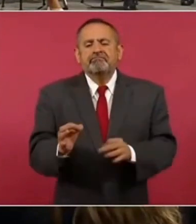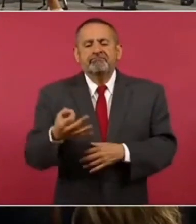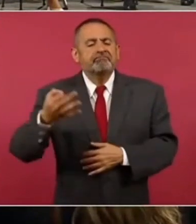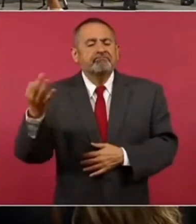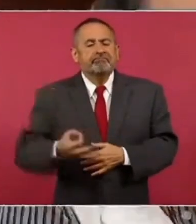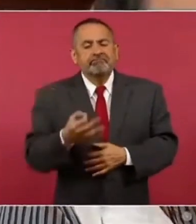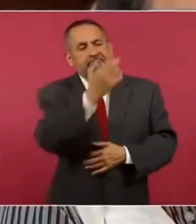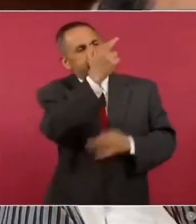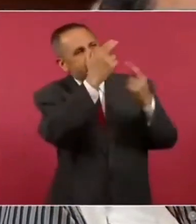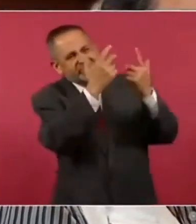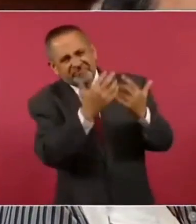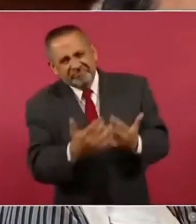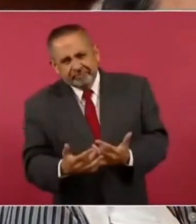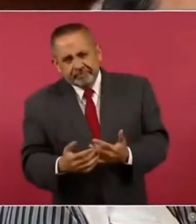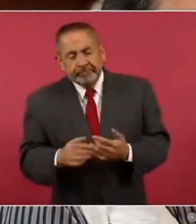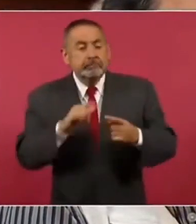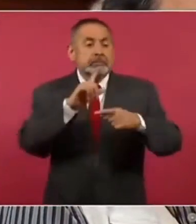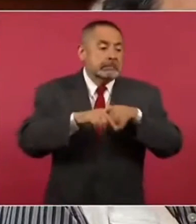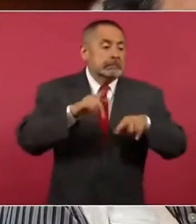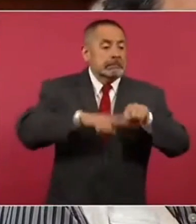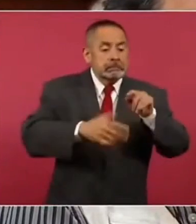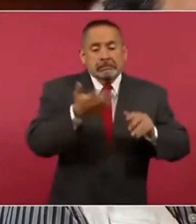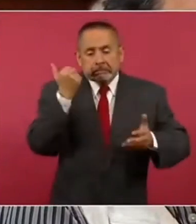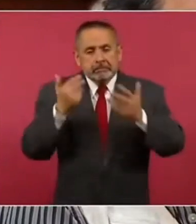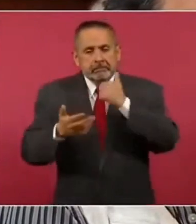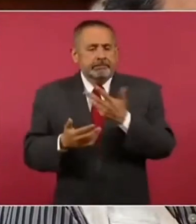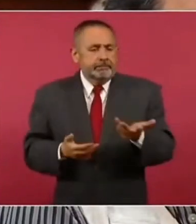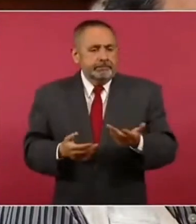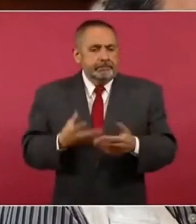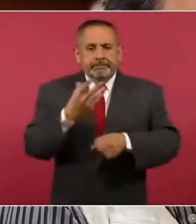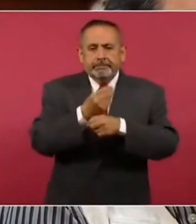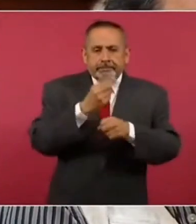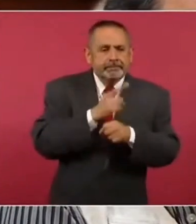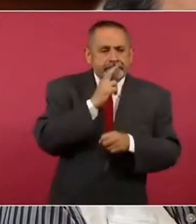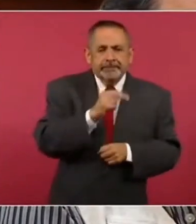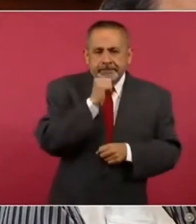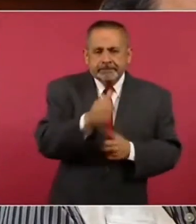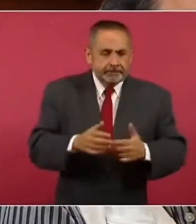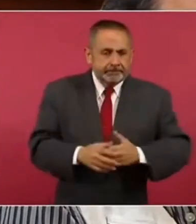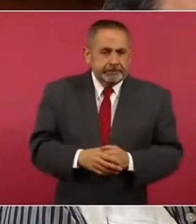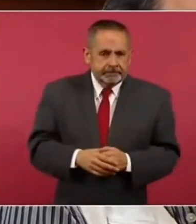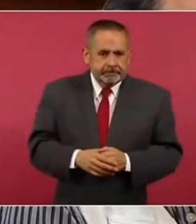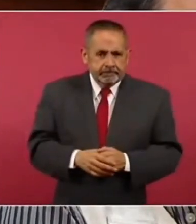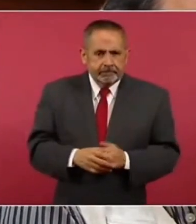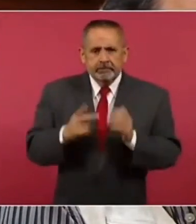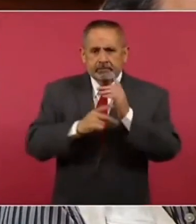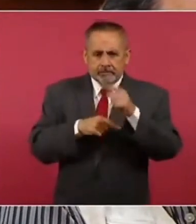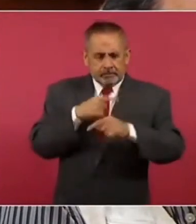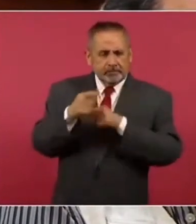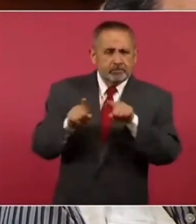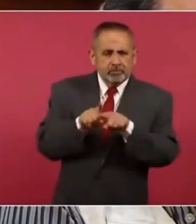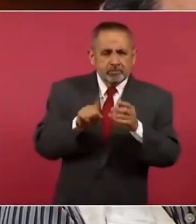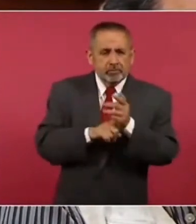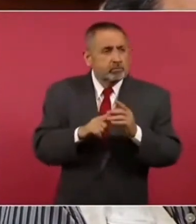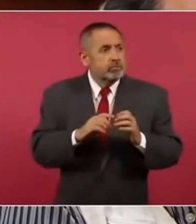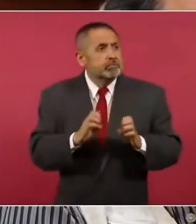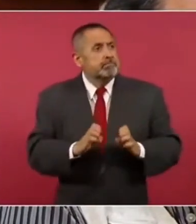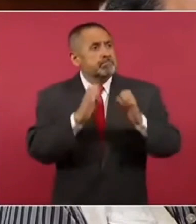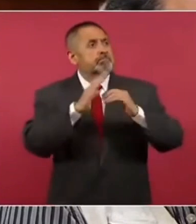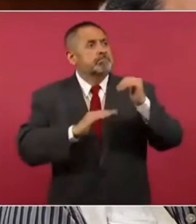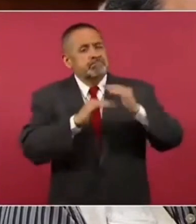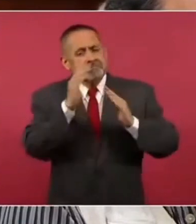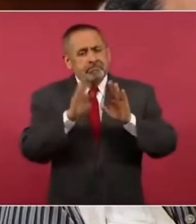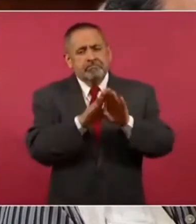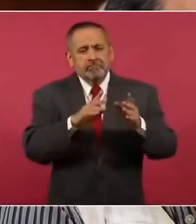Después tuvieron que hacer obras de mitigación. Hay cosas que no se han resuelto. Volvemos con la cuestión de la infraestructura,